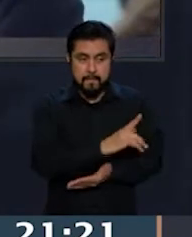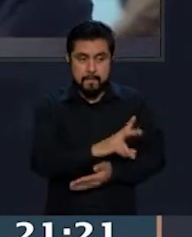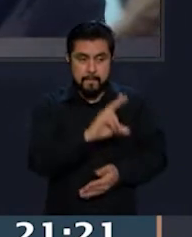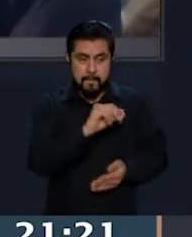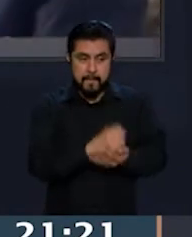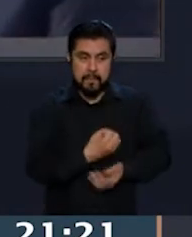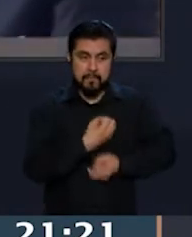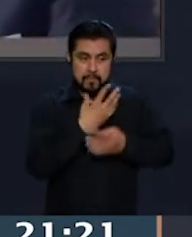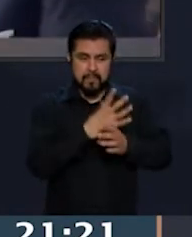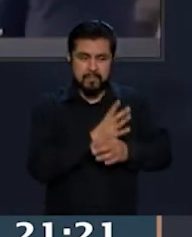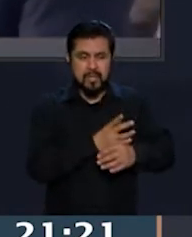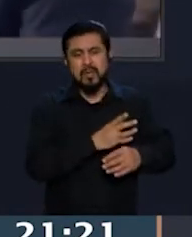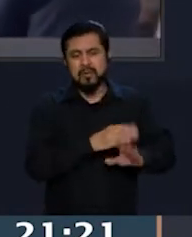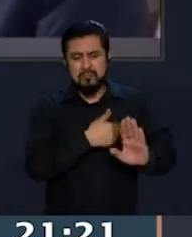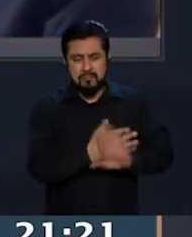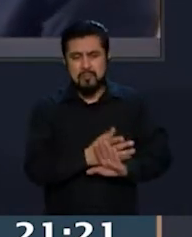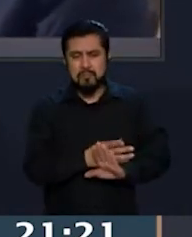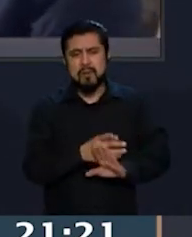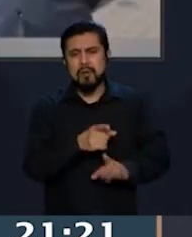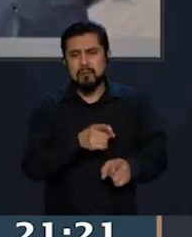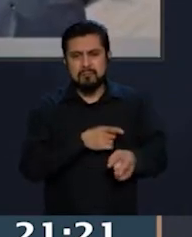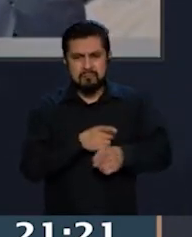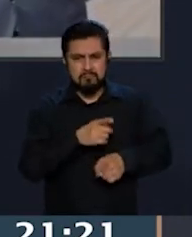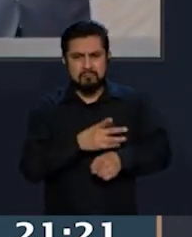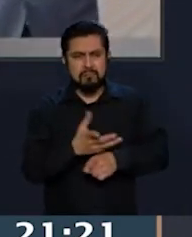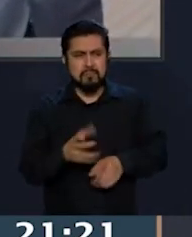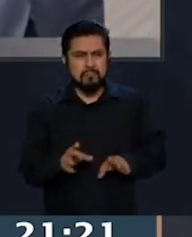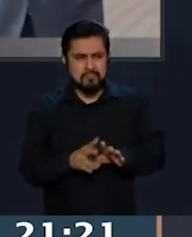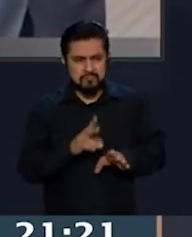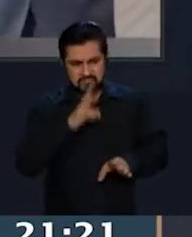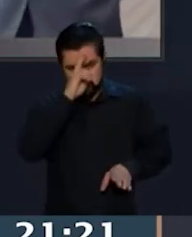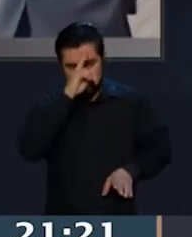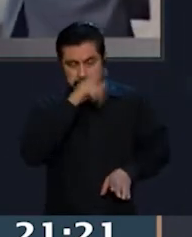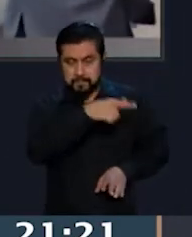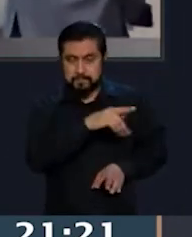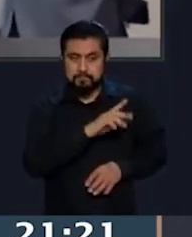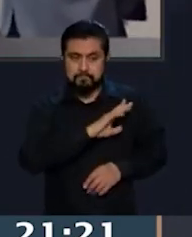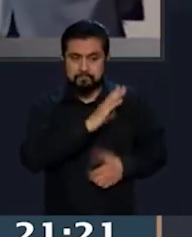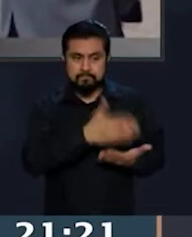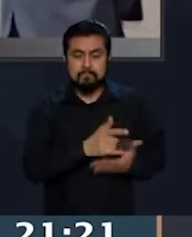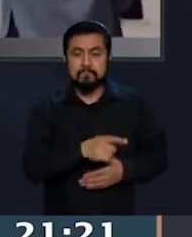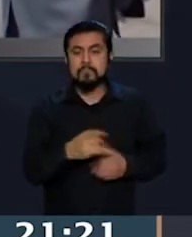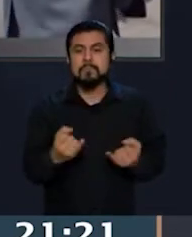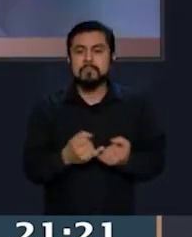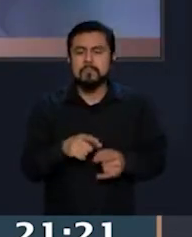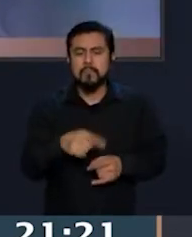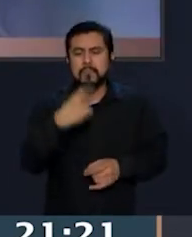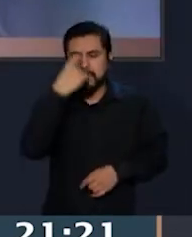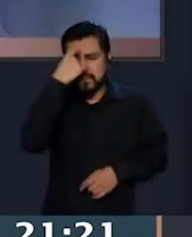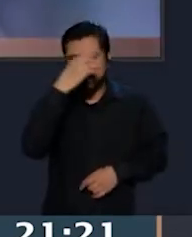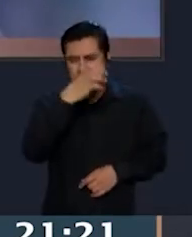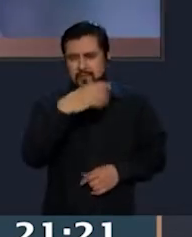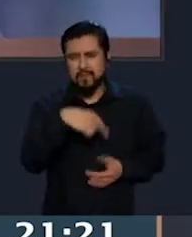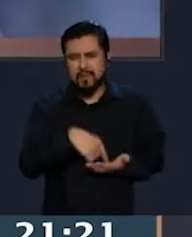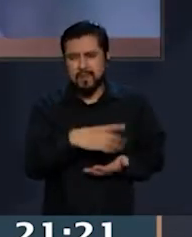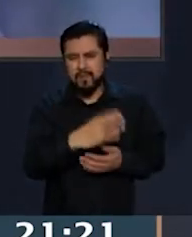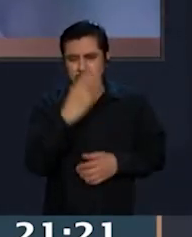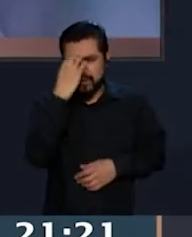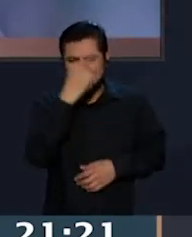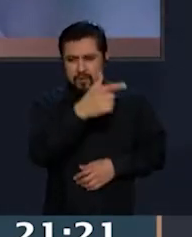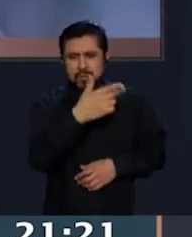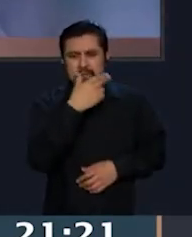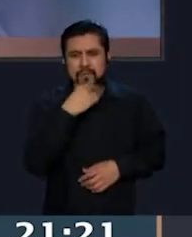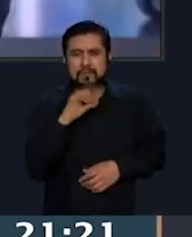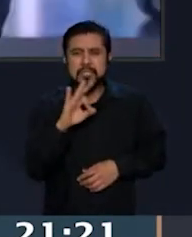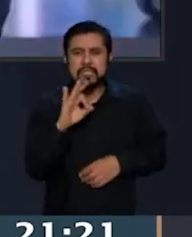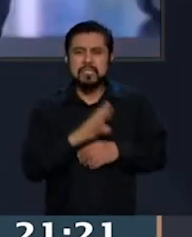este tipo de violencia. Vamos a ver qué pasa, conociendo el comportamiento del personaje, ¿es posible que